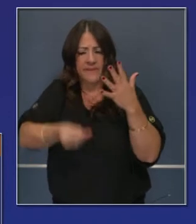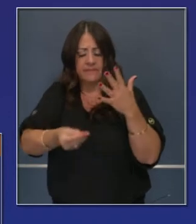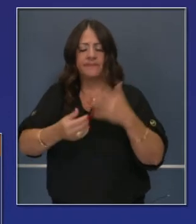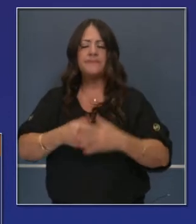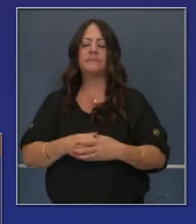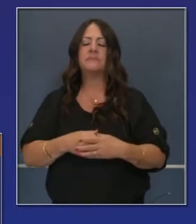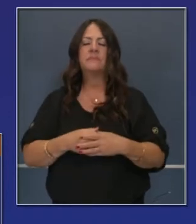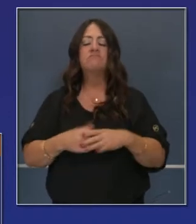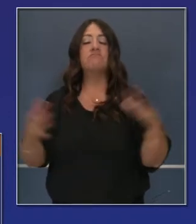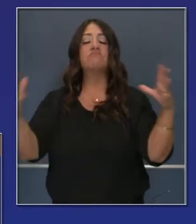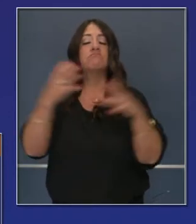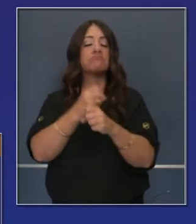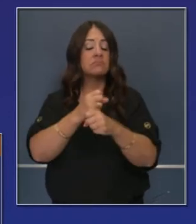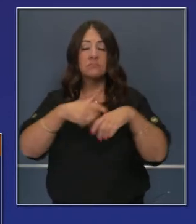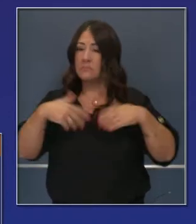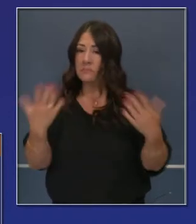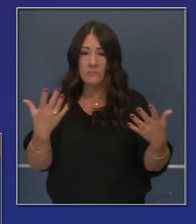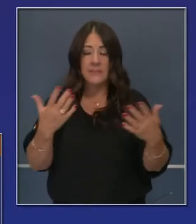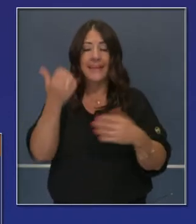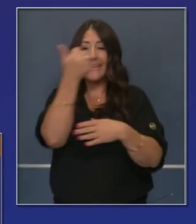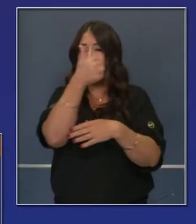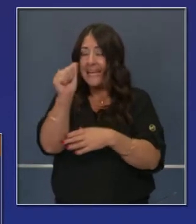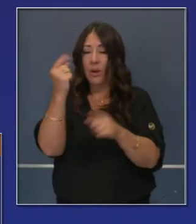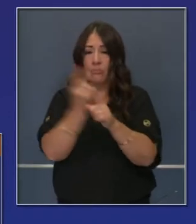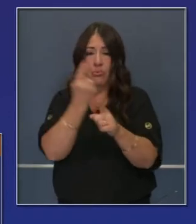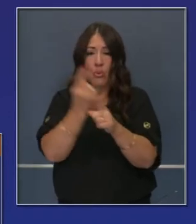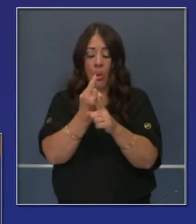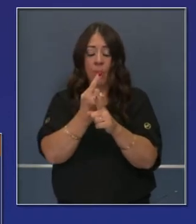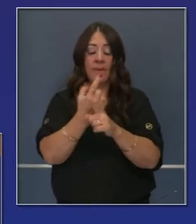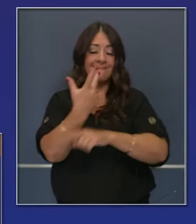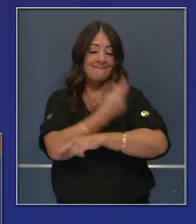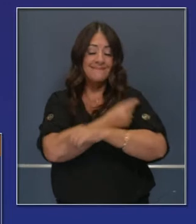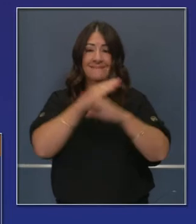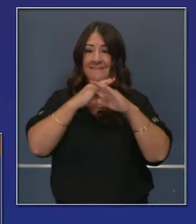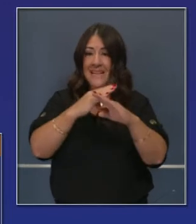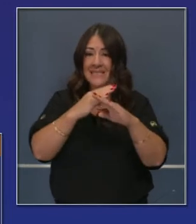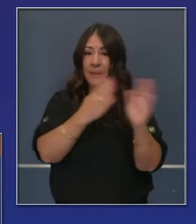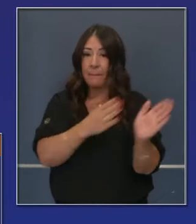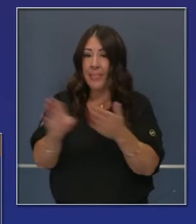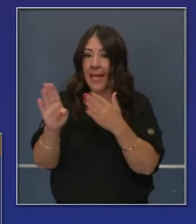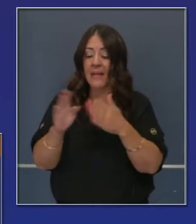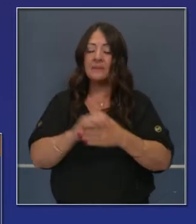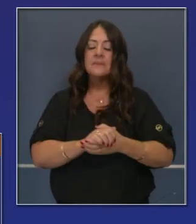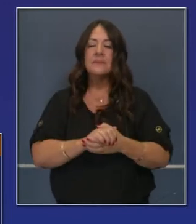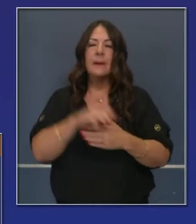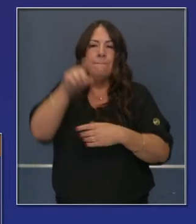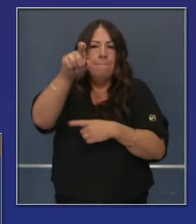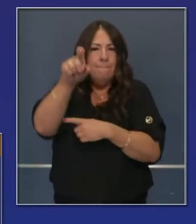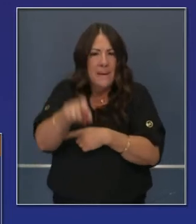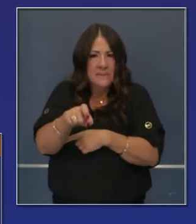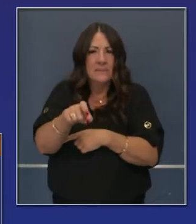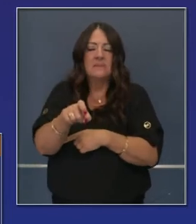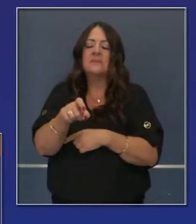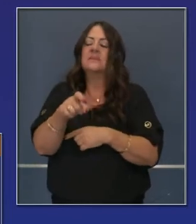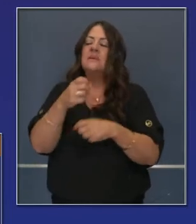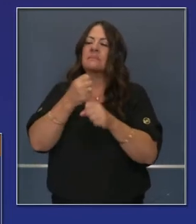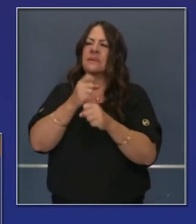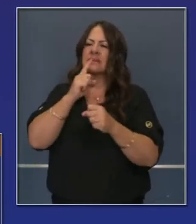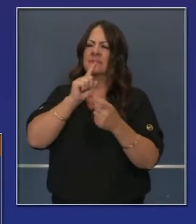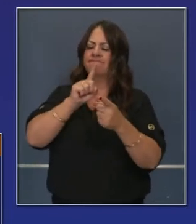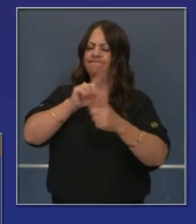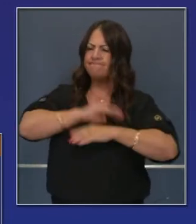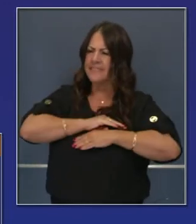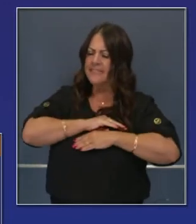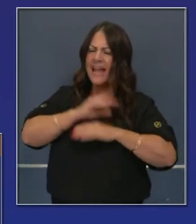El punto final pues es que con cualquier plan de vacunación apropiado hay que